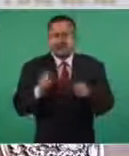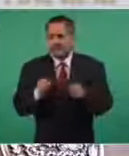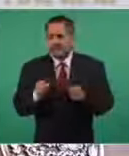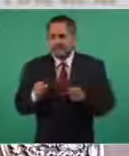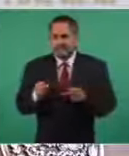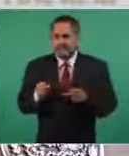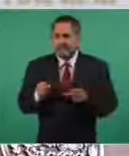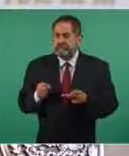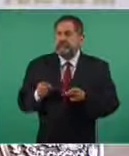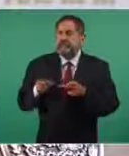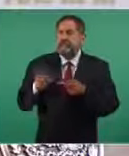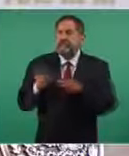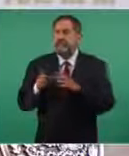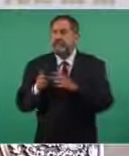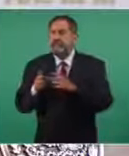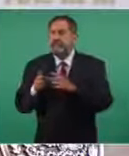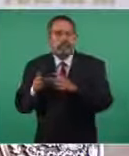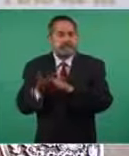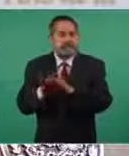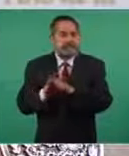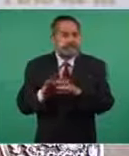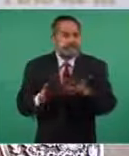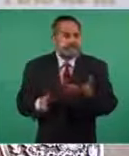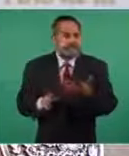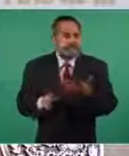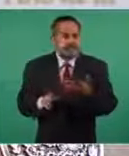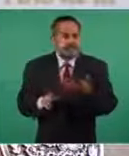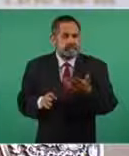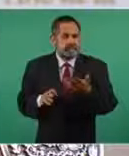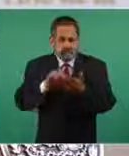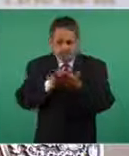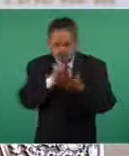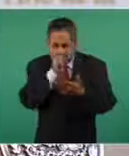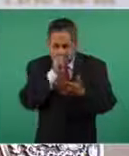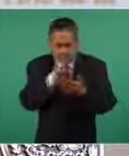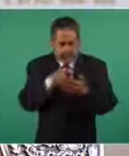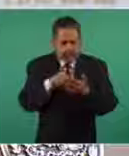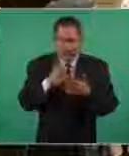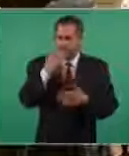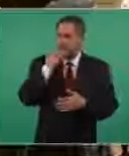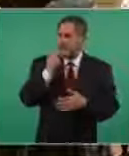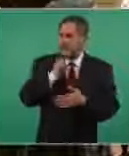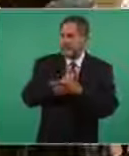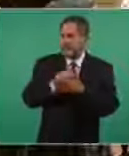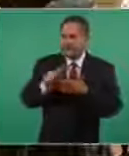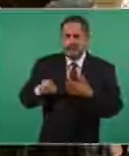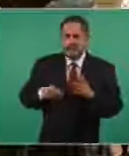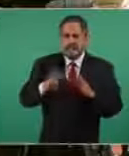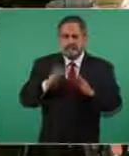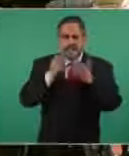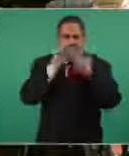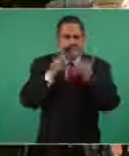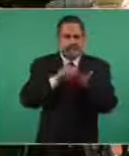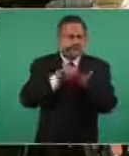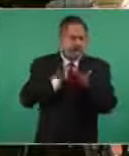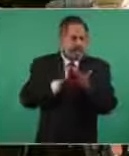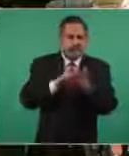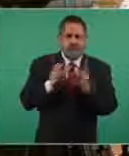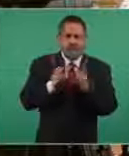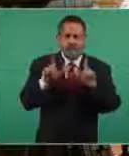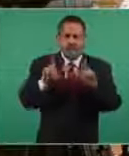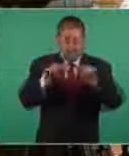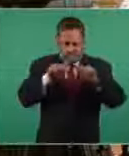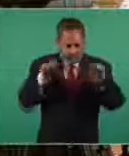a buscarlo y no tienen ninguna culpa porque no existe un